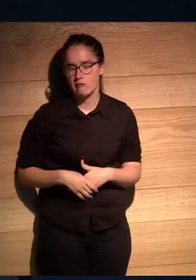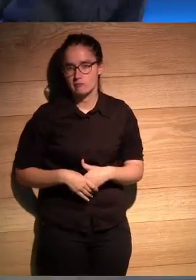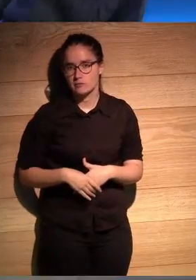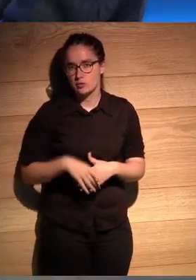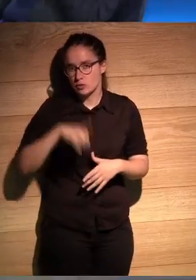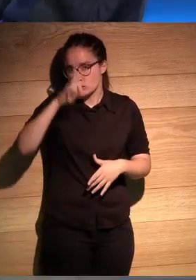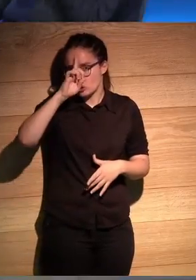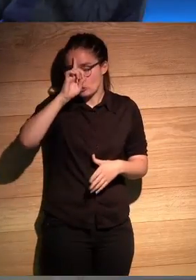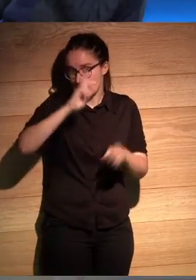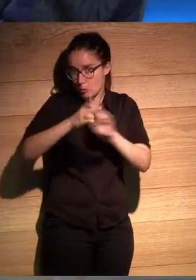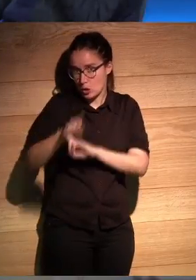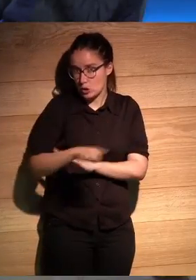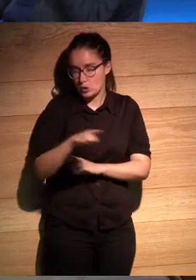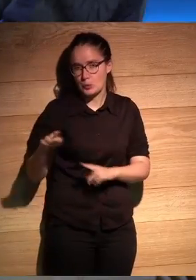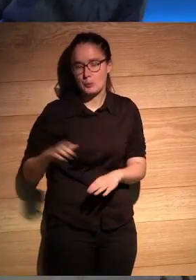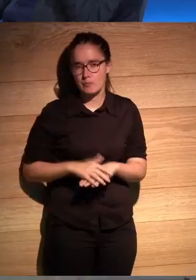no sé si respondí a tu pregunta